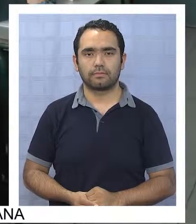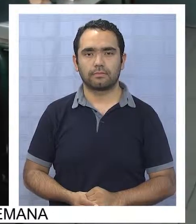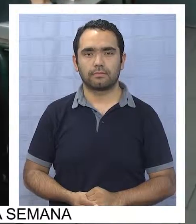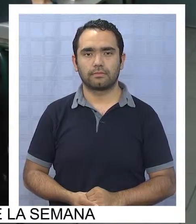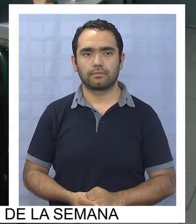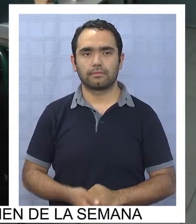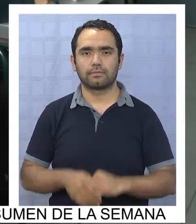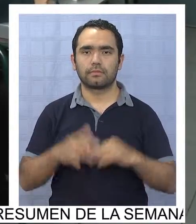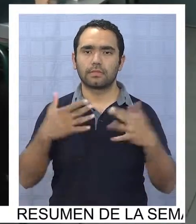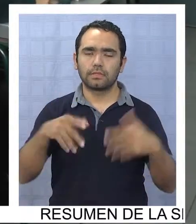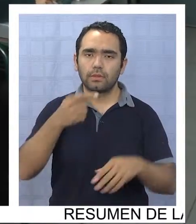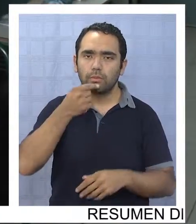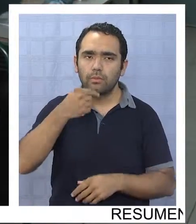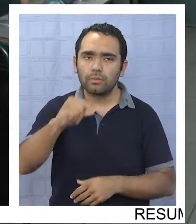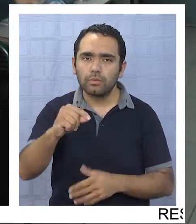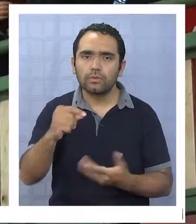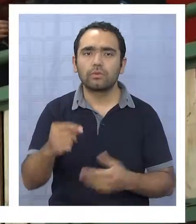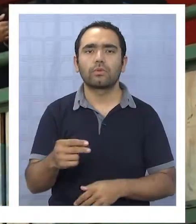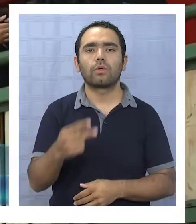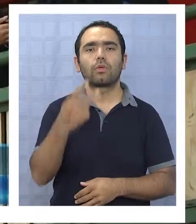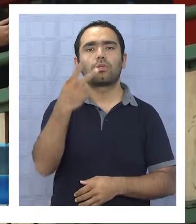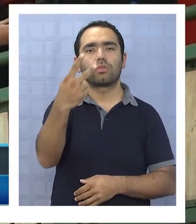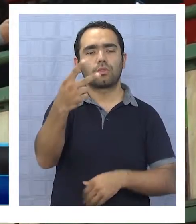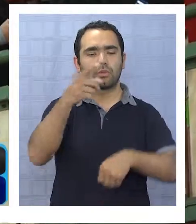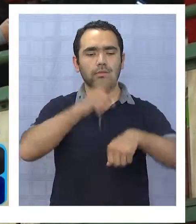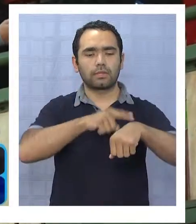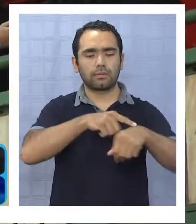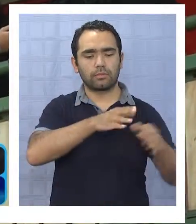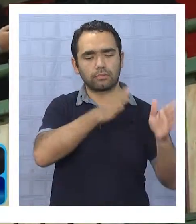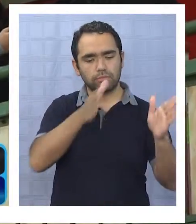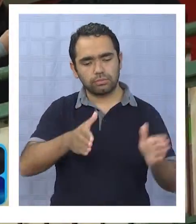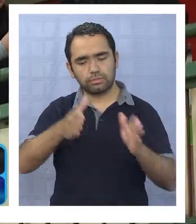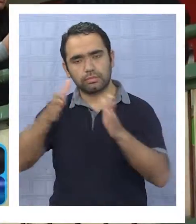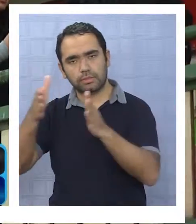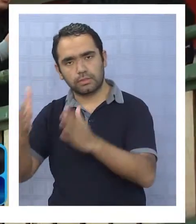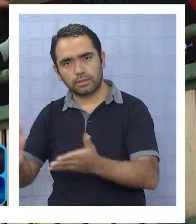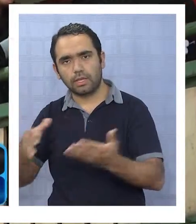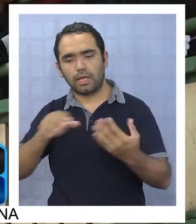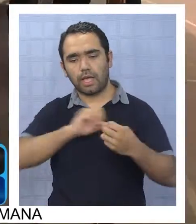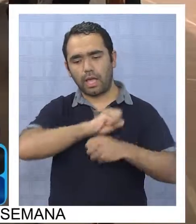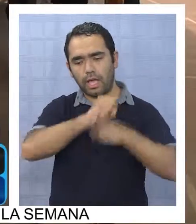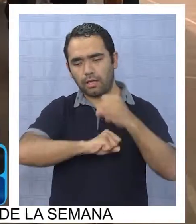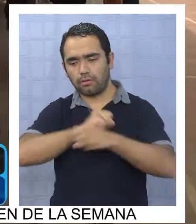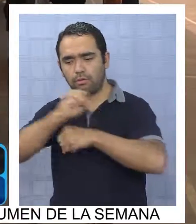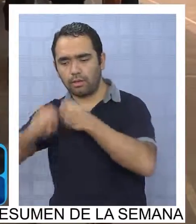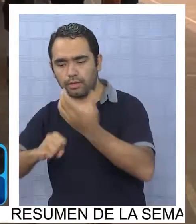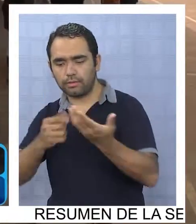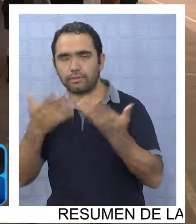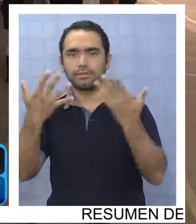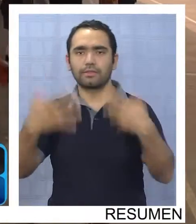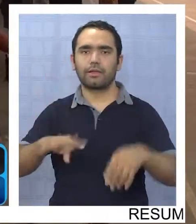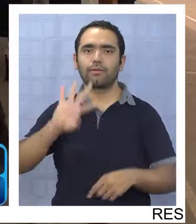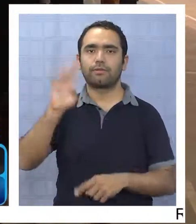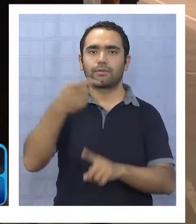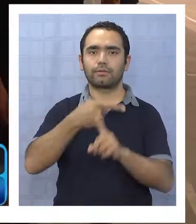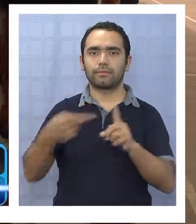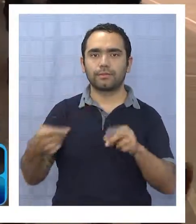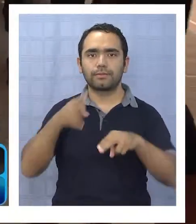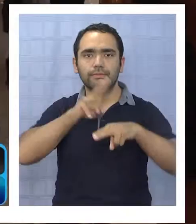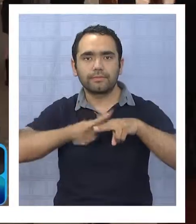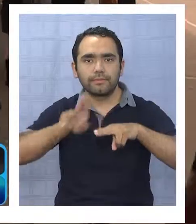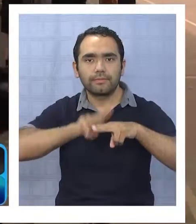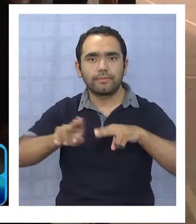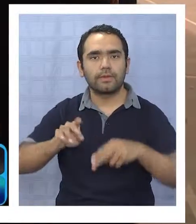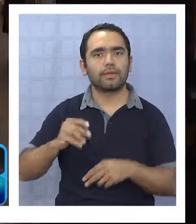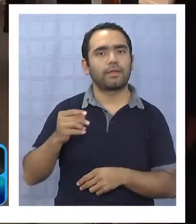A punto de terminar con las dos primeras etapas del proceso educativo, los estudiantes de cuarto medio se preparan para rendir la